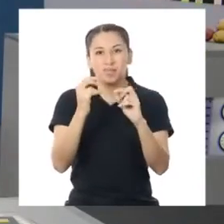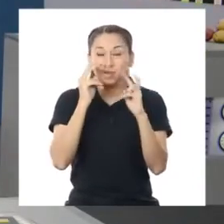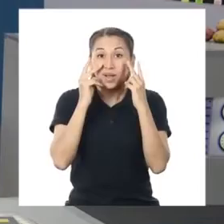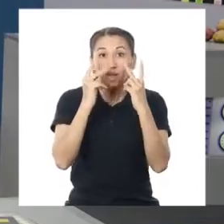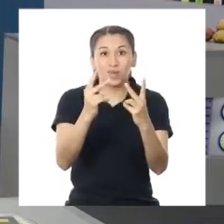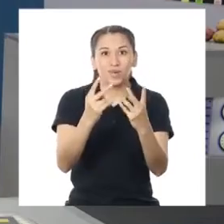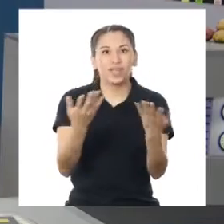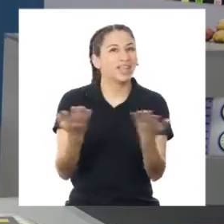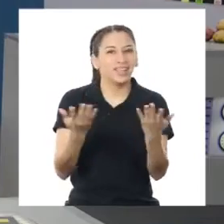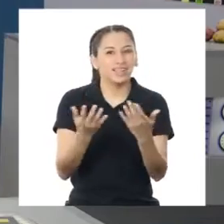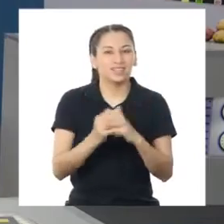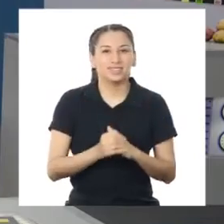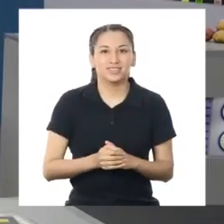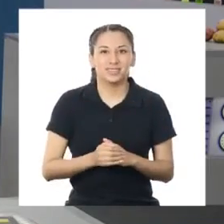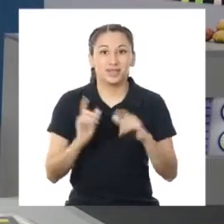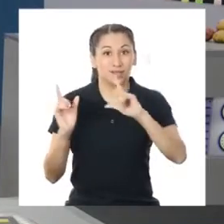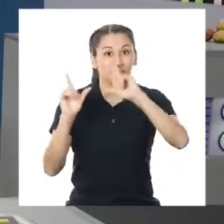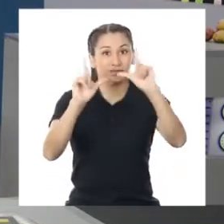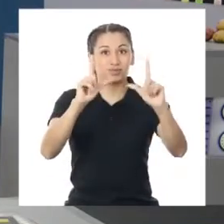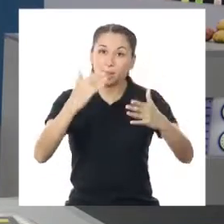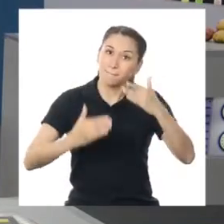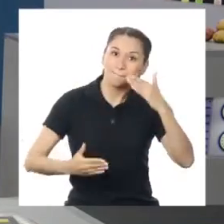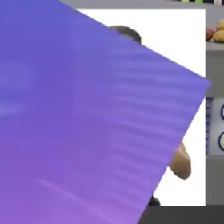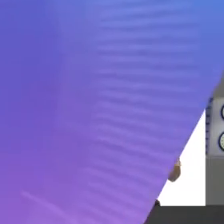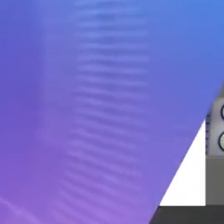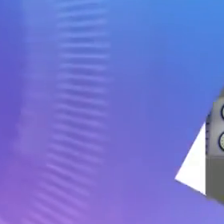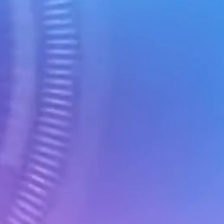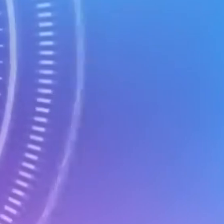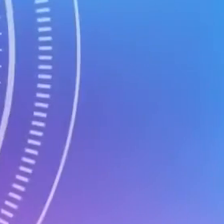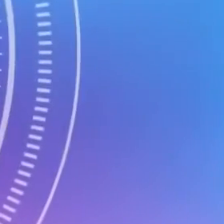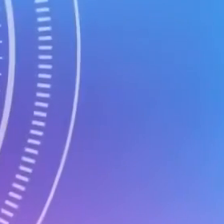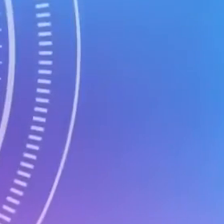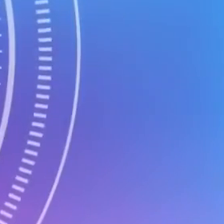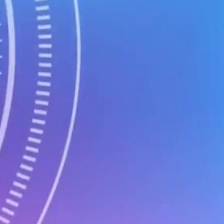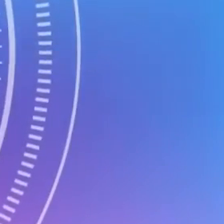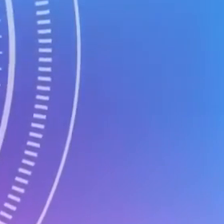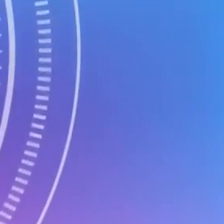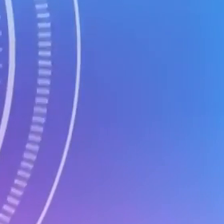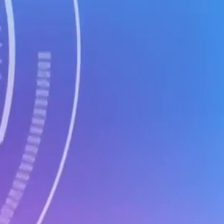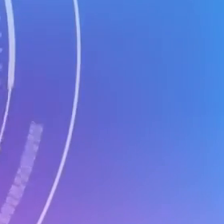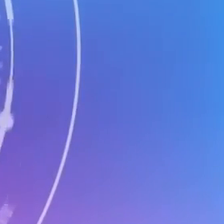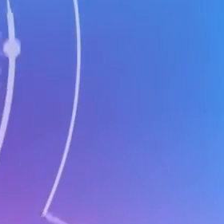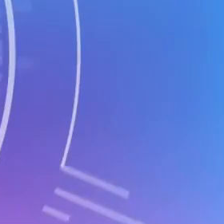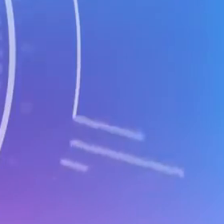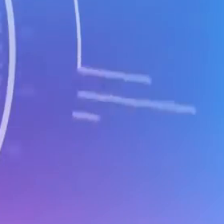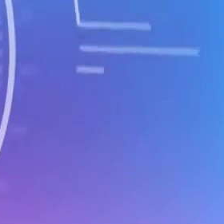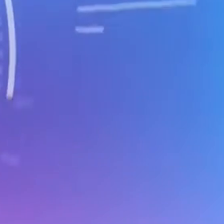¡Vamos a nuestro segmento Macabot lo explica!